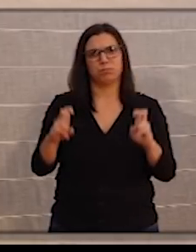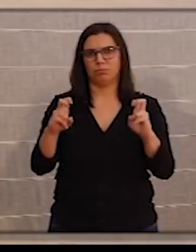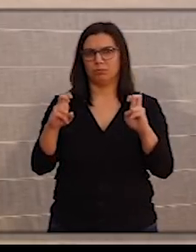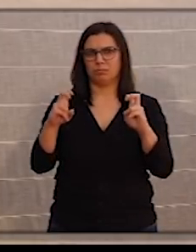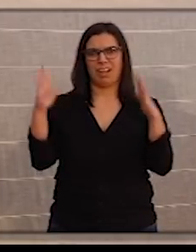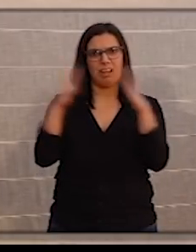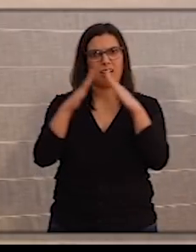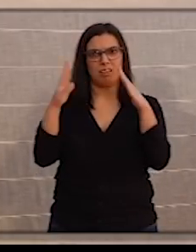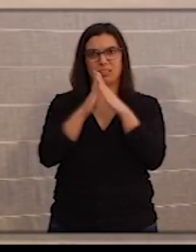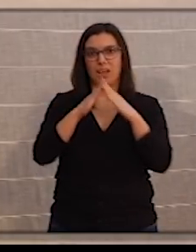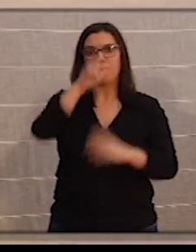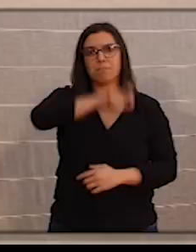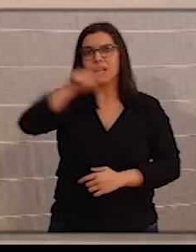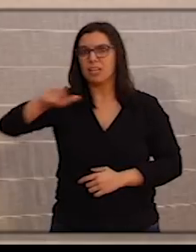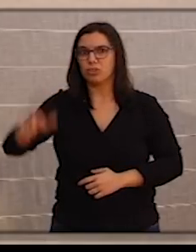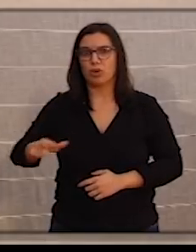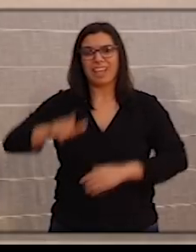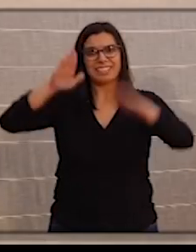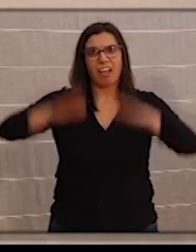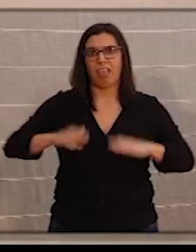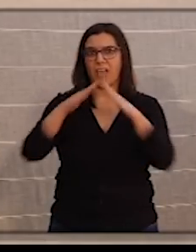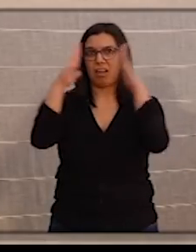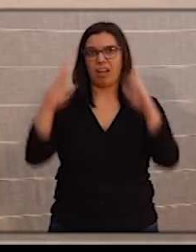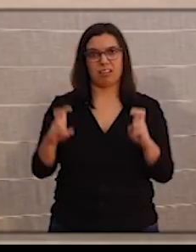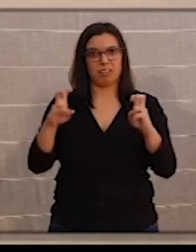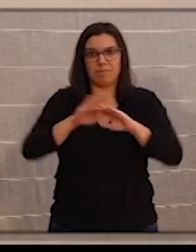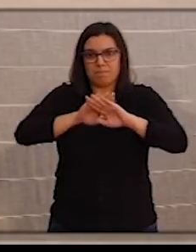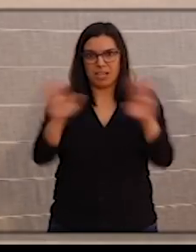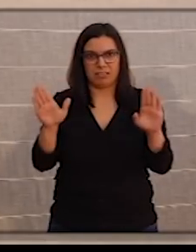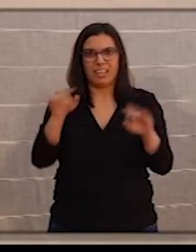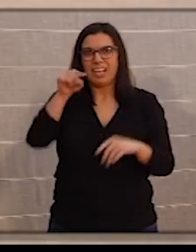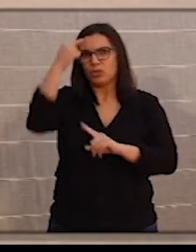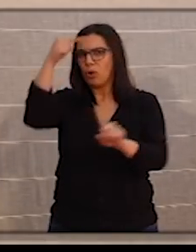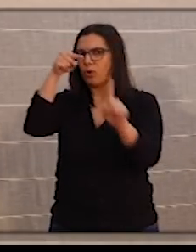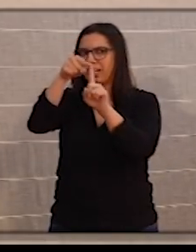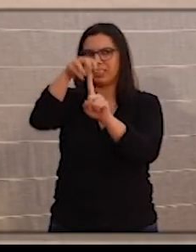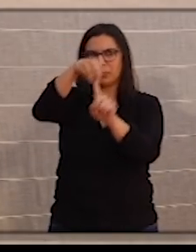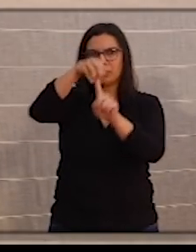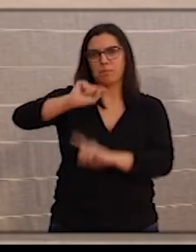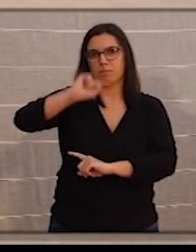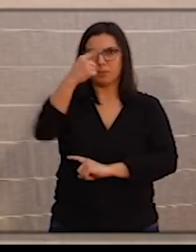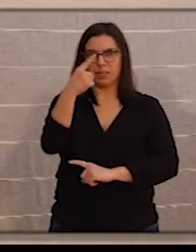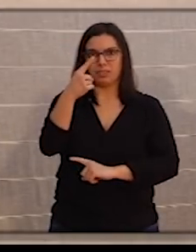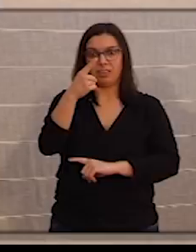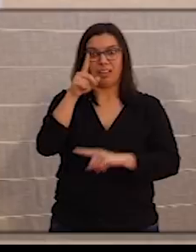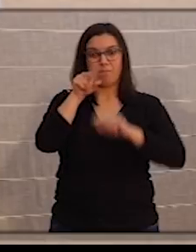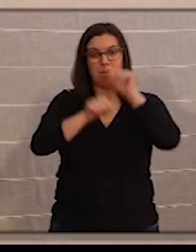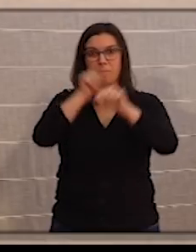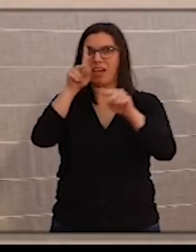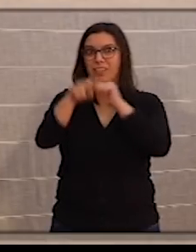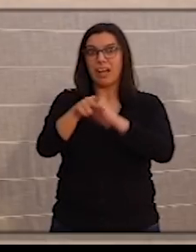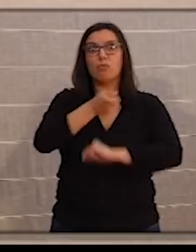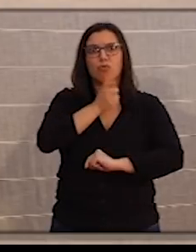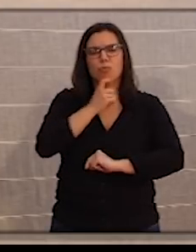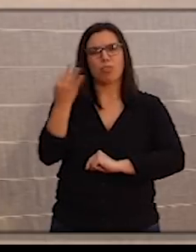es decir, que la gente se quede en casa. Este es el principal objetivo para evitar la propagación de este